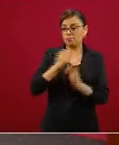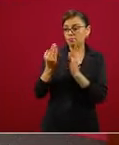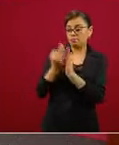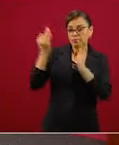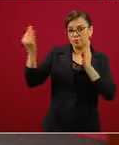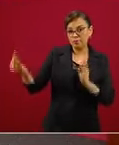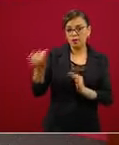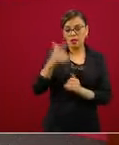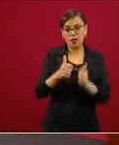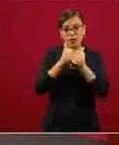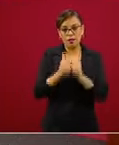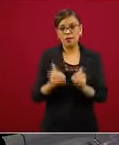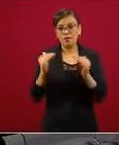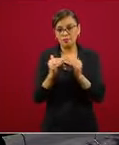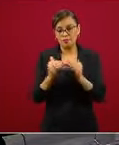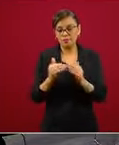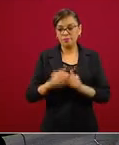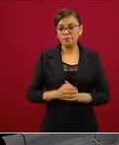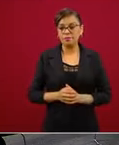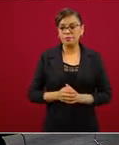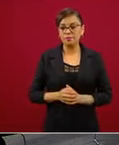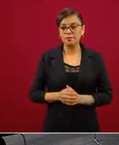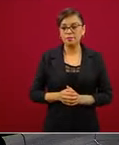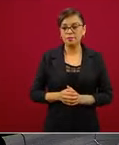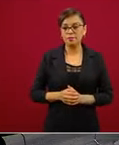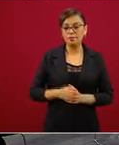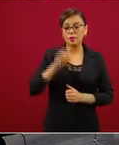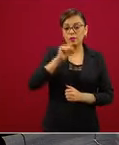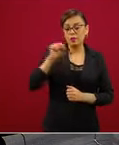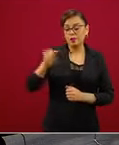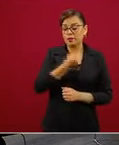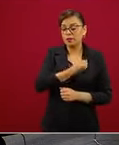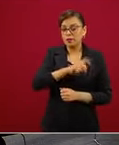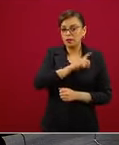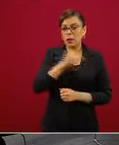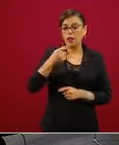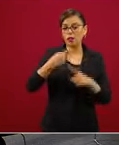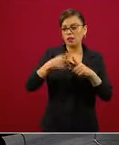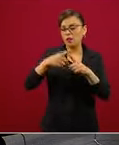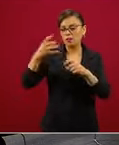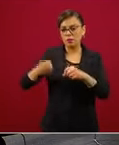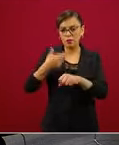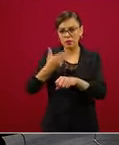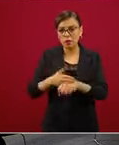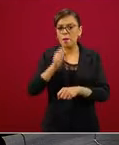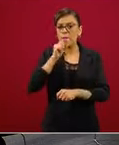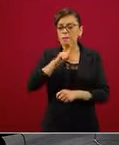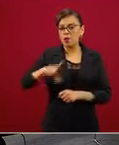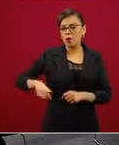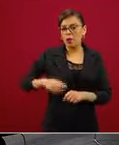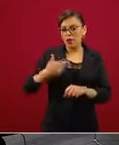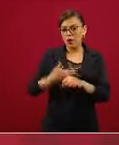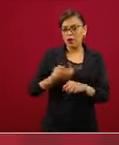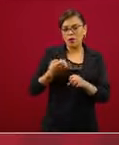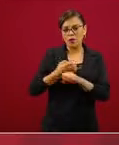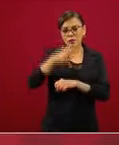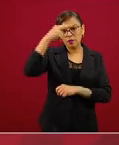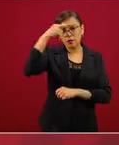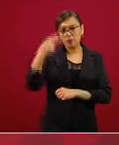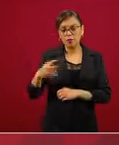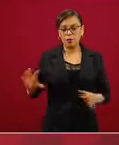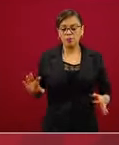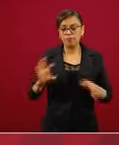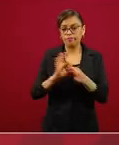el gobierno de México, con la Secretaría de Salud, las distintas secretarías y también con el gobernador del Estado de México, porque la